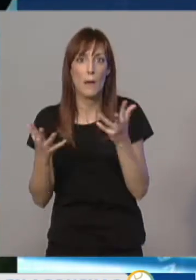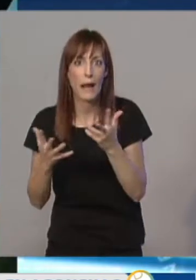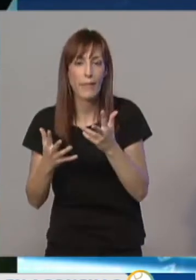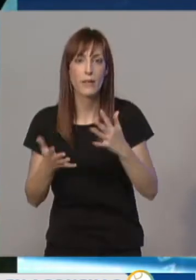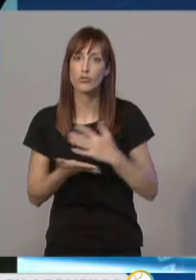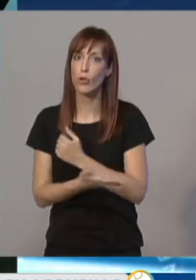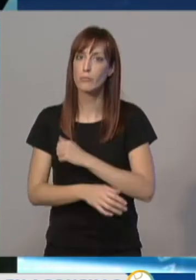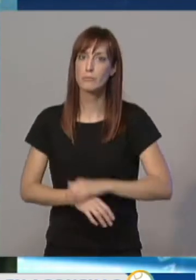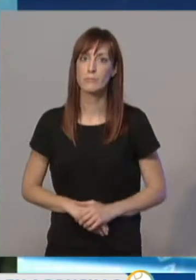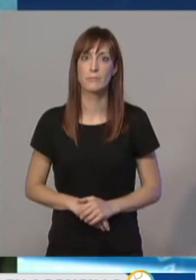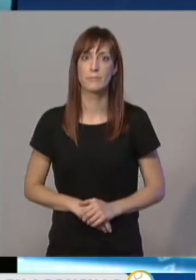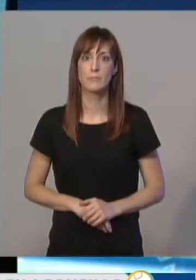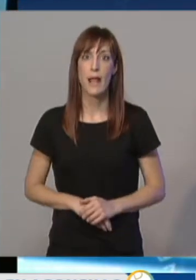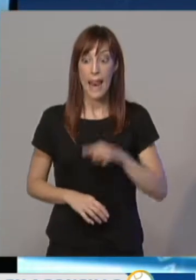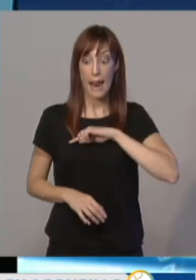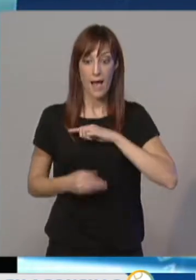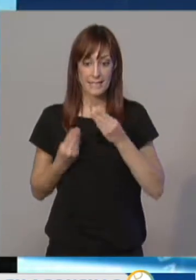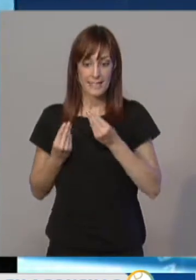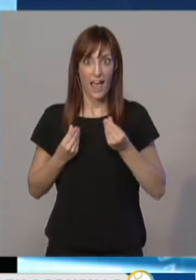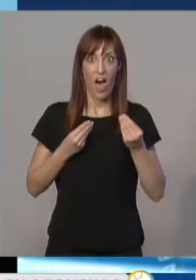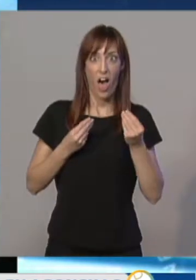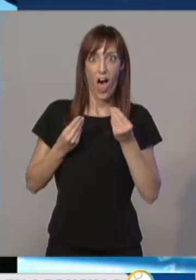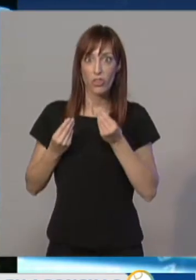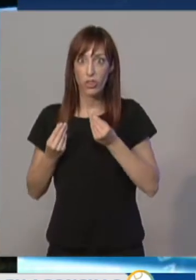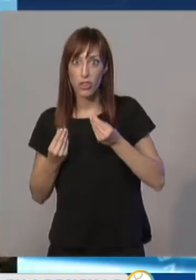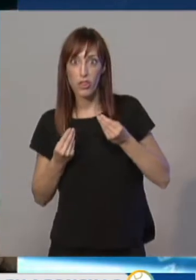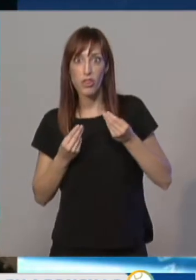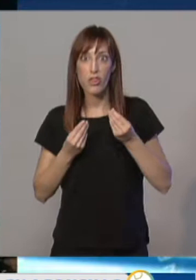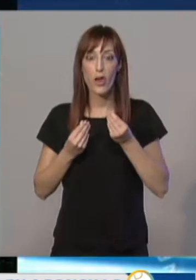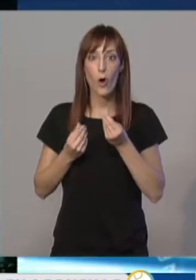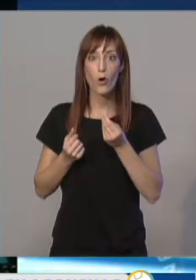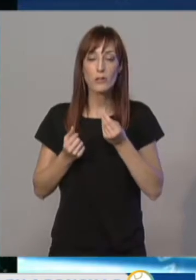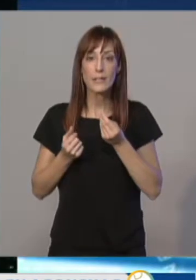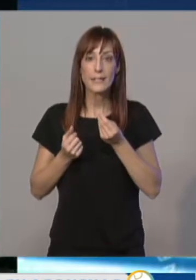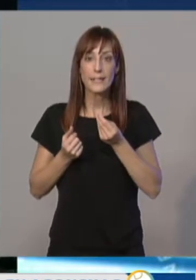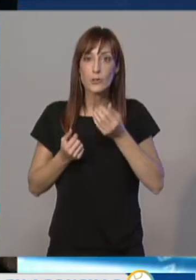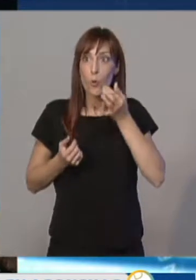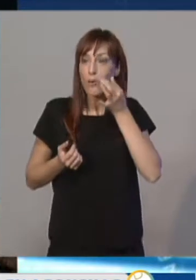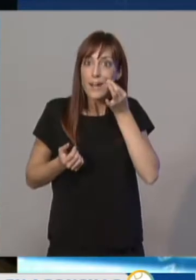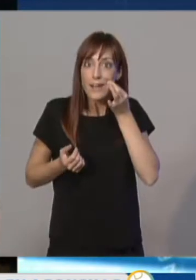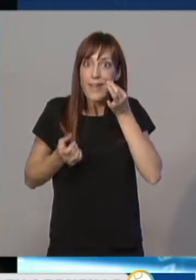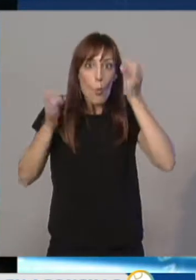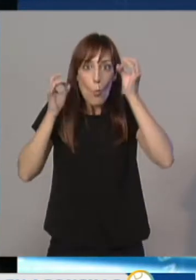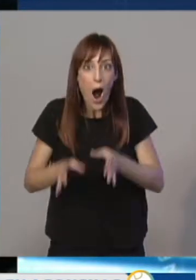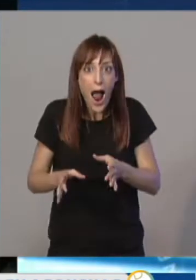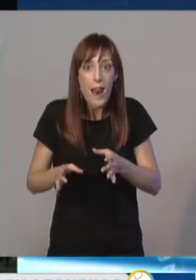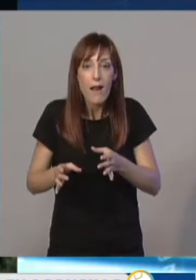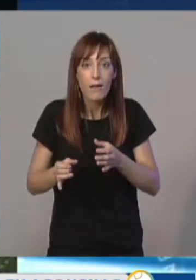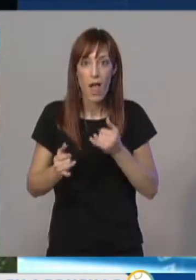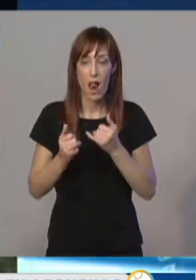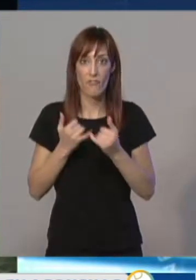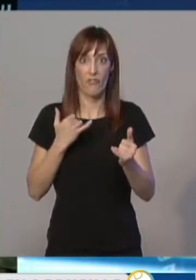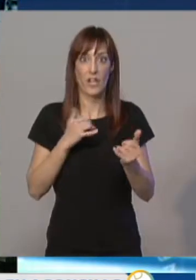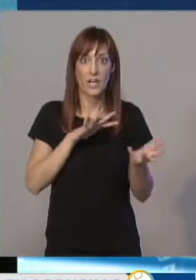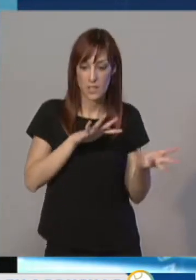Las sensaciones de vuelo se han asemejado lo más fielmente a la realidad, hasta tal punto que, por ejemplo,